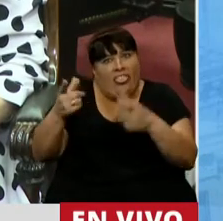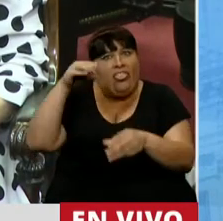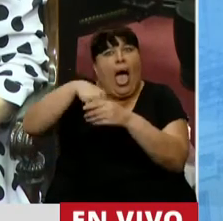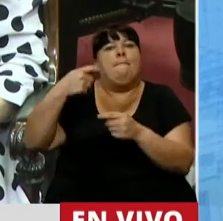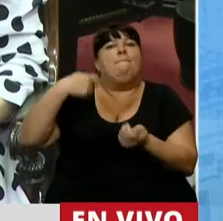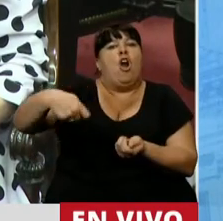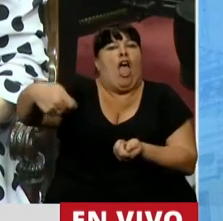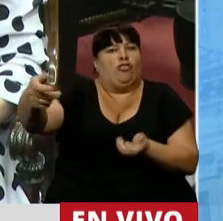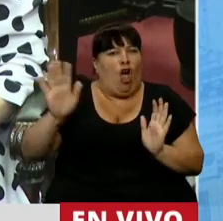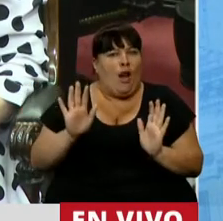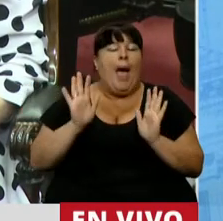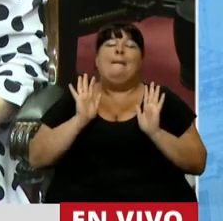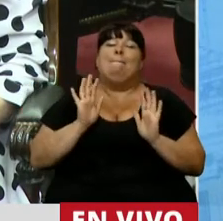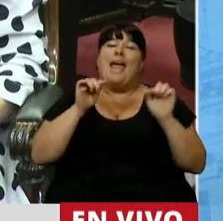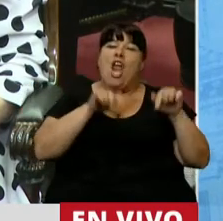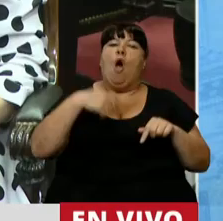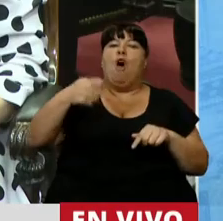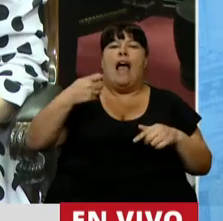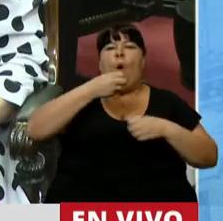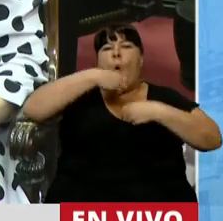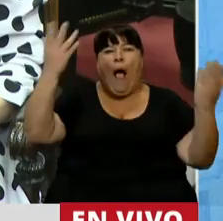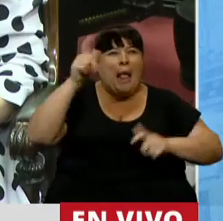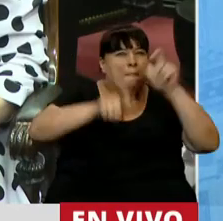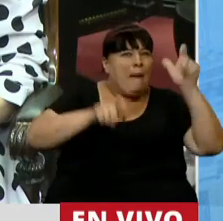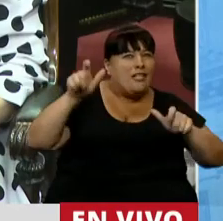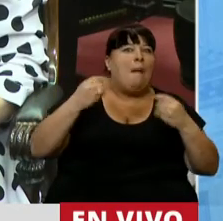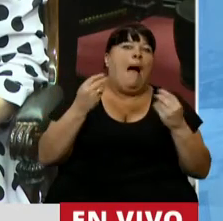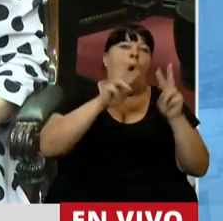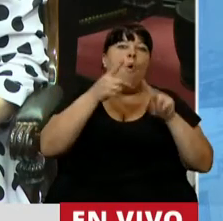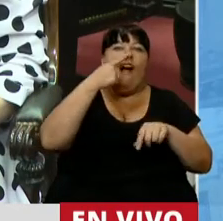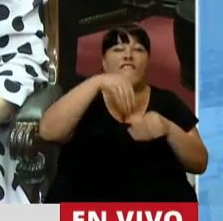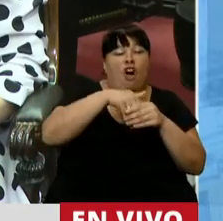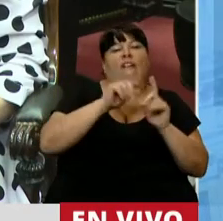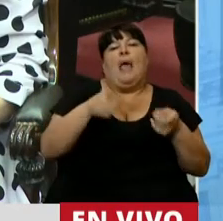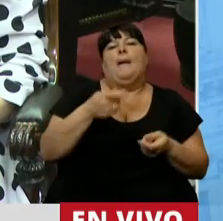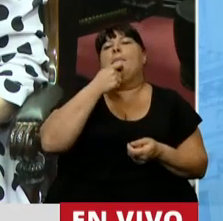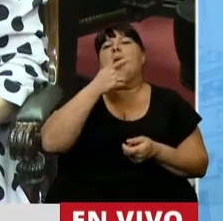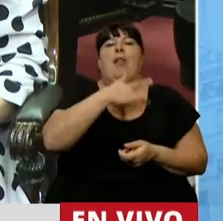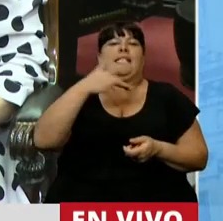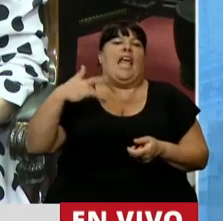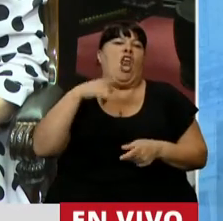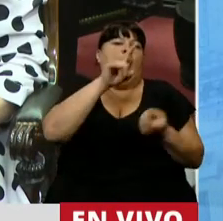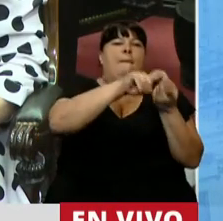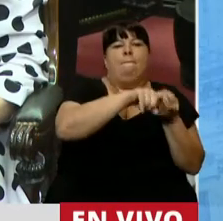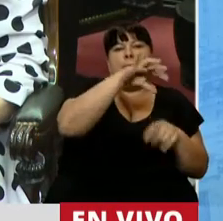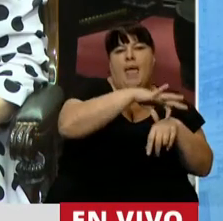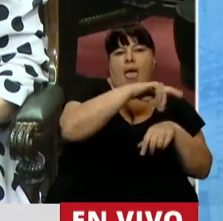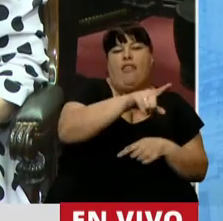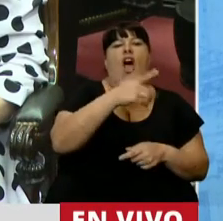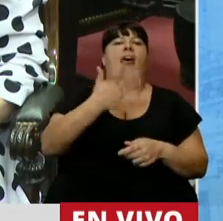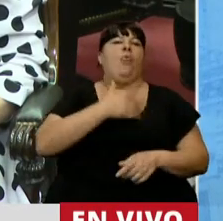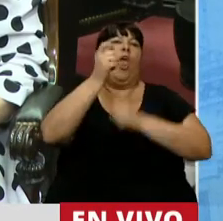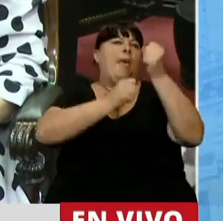incluya en una moratoria, pero en esta moratoria indiscriminada y electoralista se incluyó a las señoras de los doctores, las señoras de los